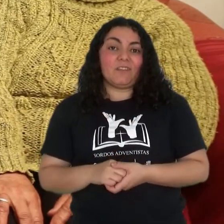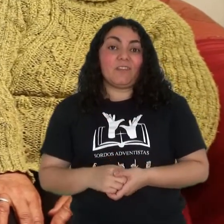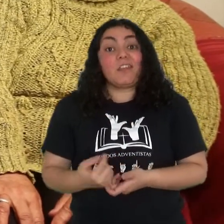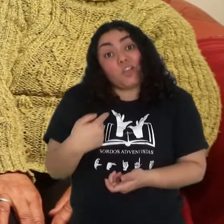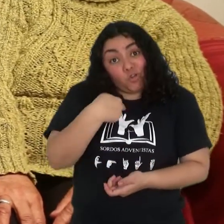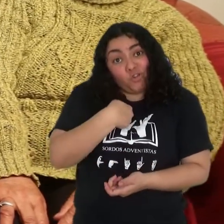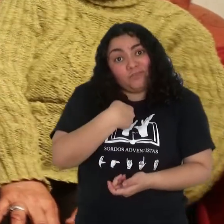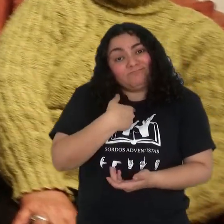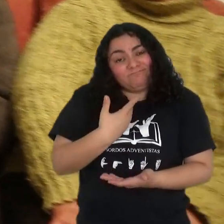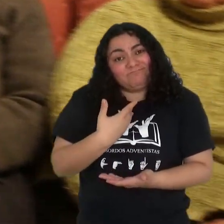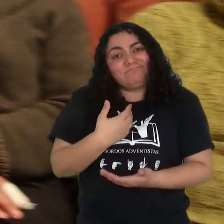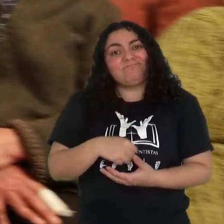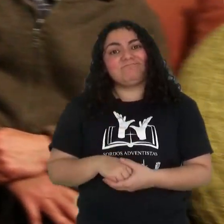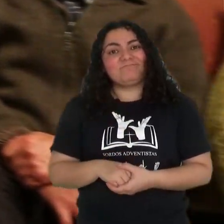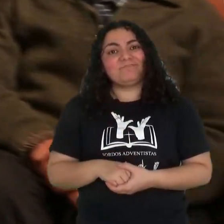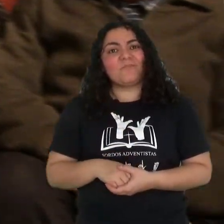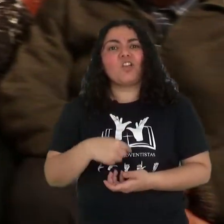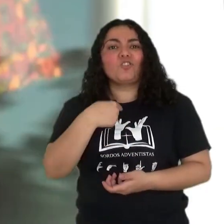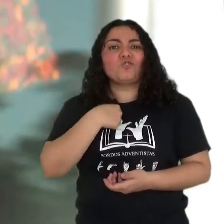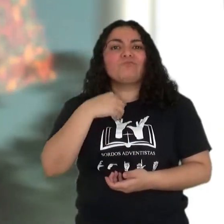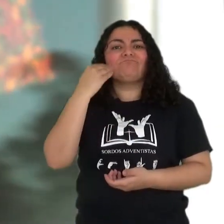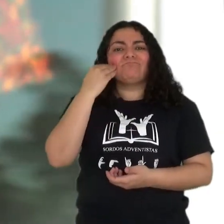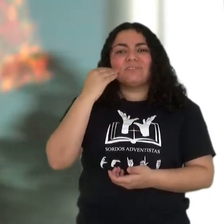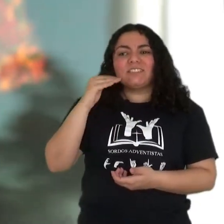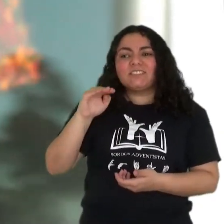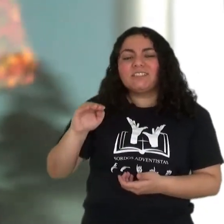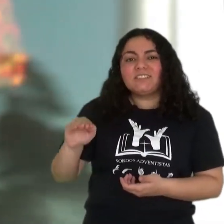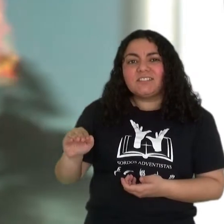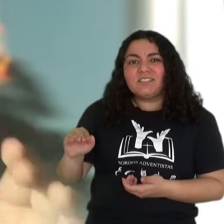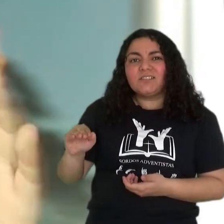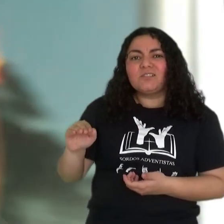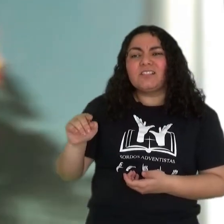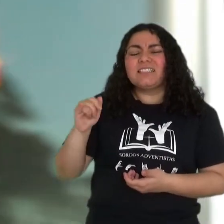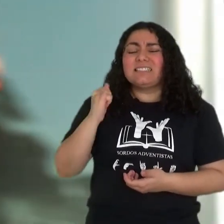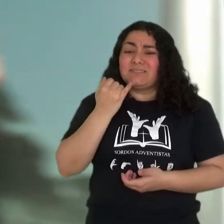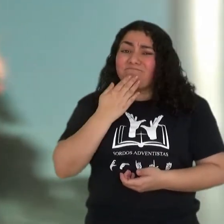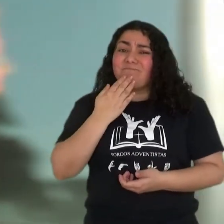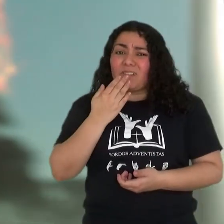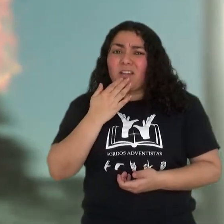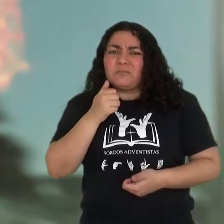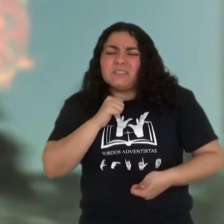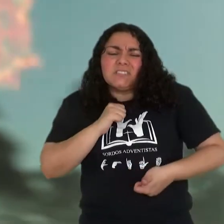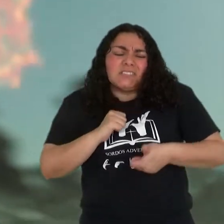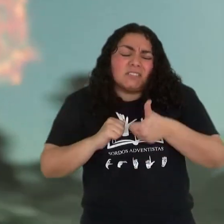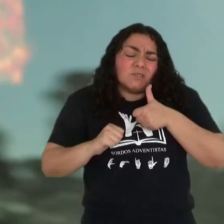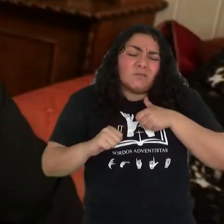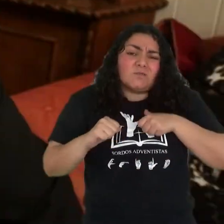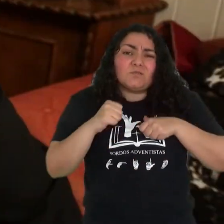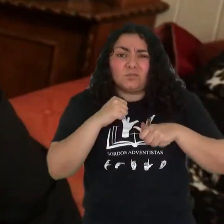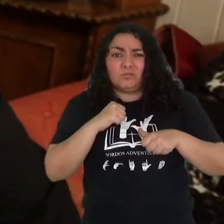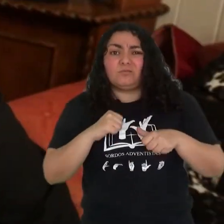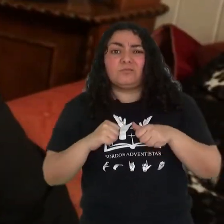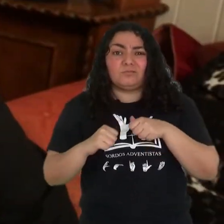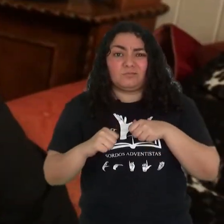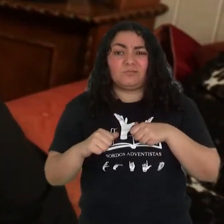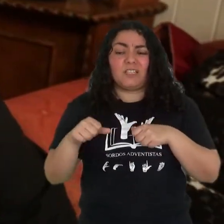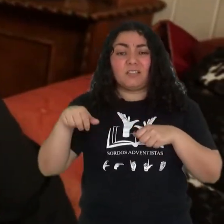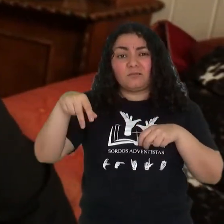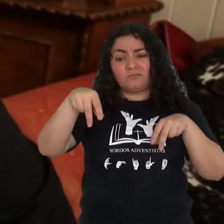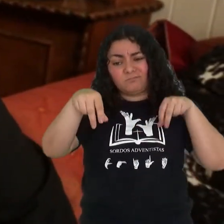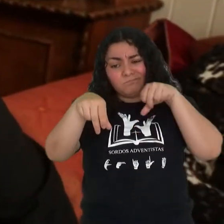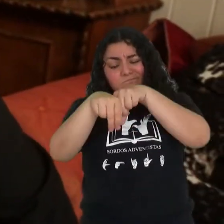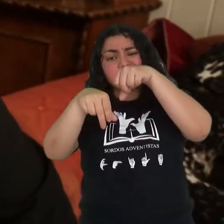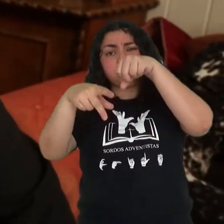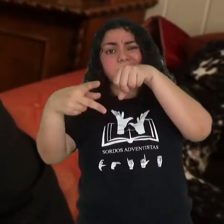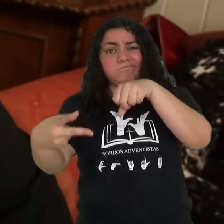y estoy yo, aquel niño que también sufrió en el accidente. Y debo dar